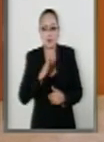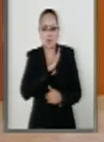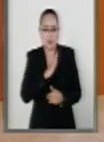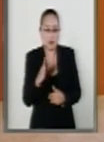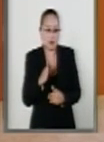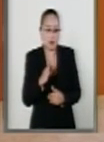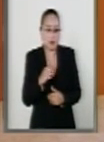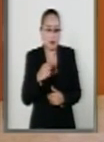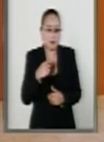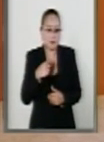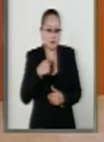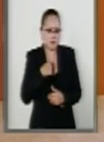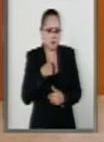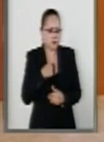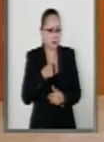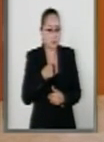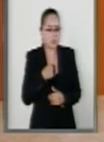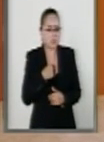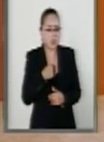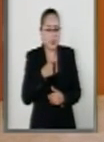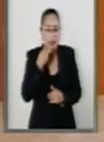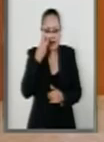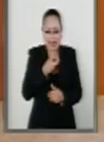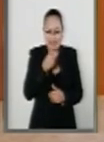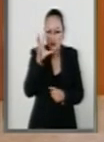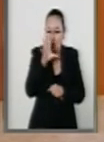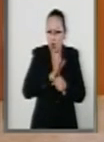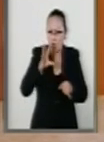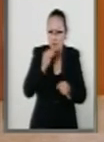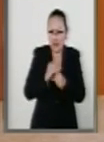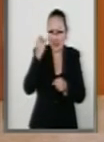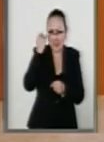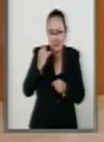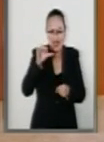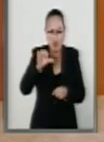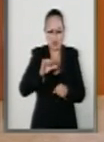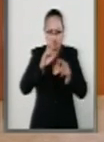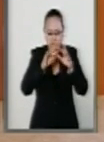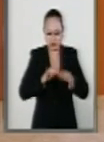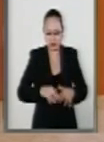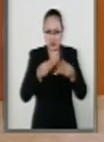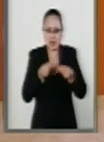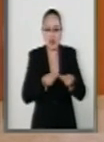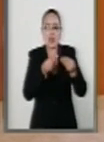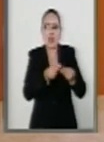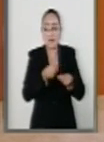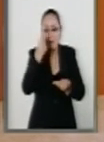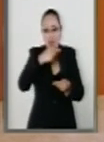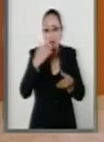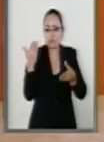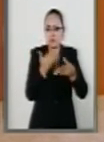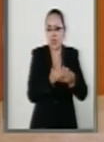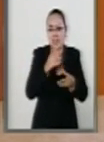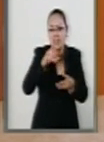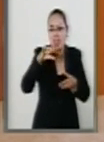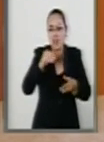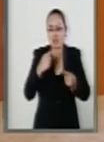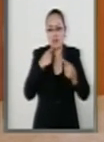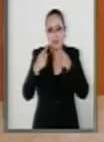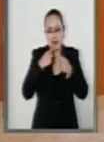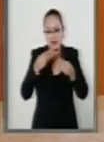permitirme que la exposición íntegra de esta exposición pueda quedar en el diario de debates simplemente